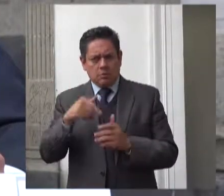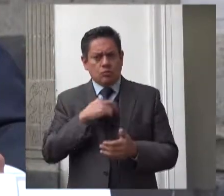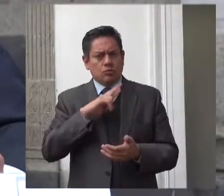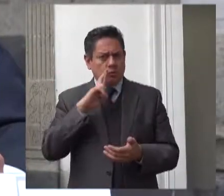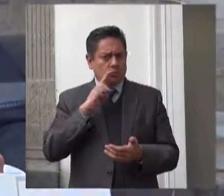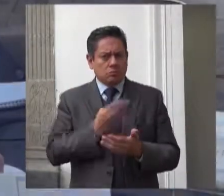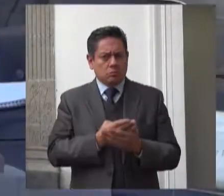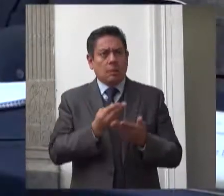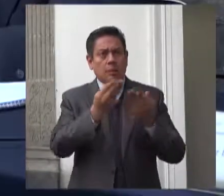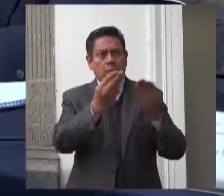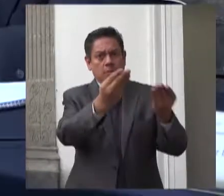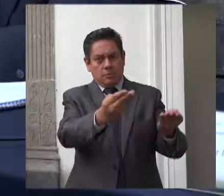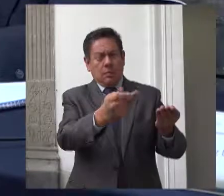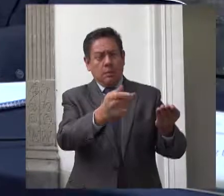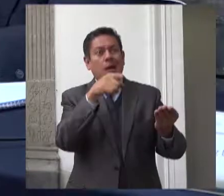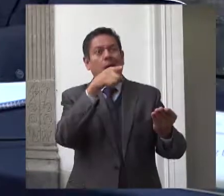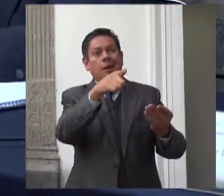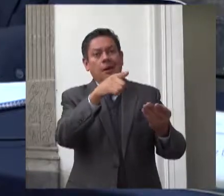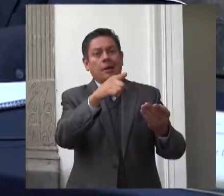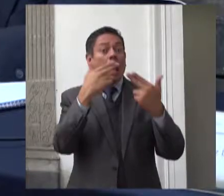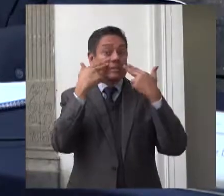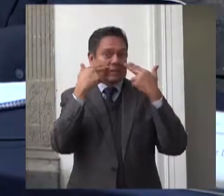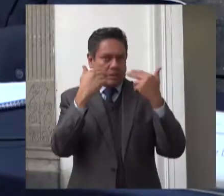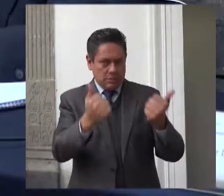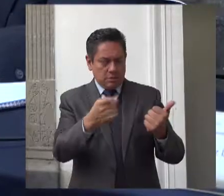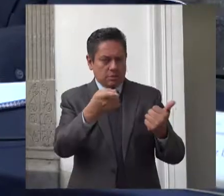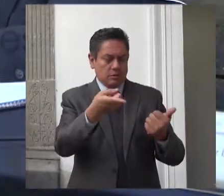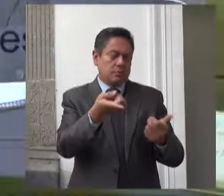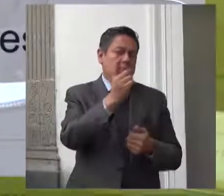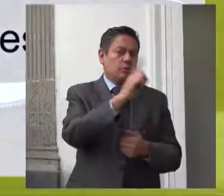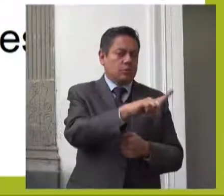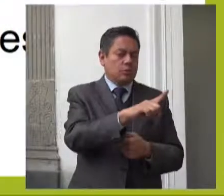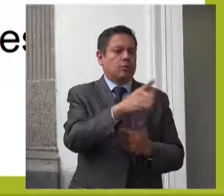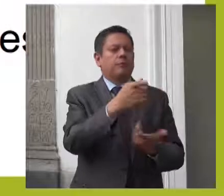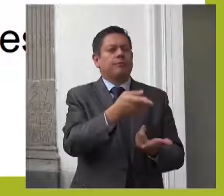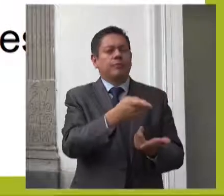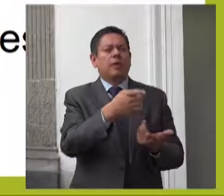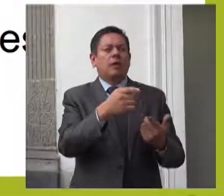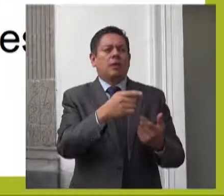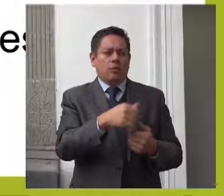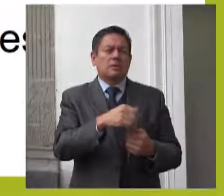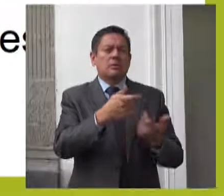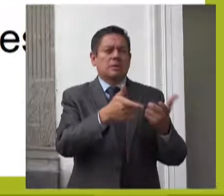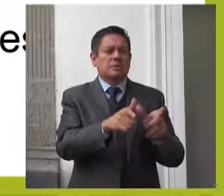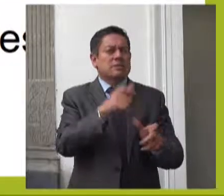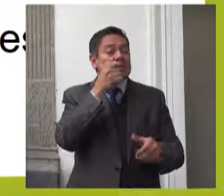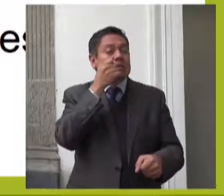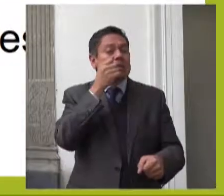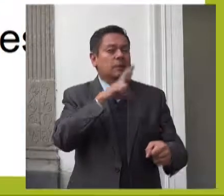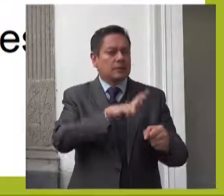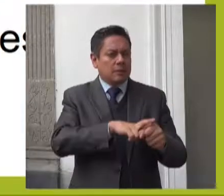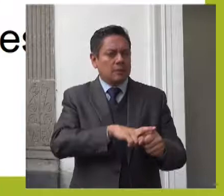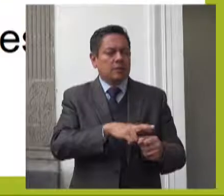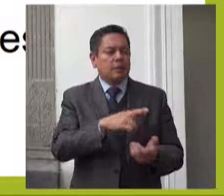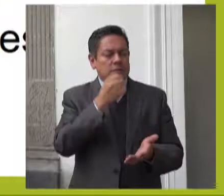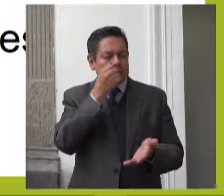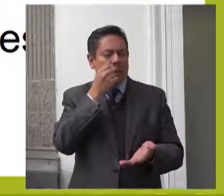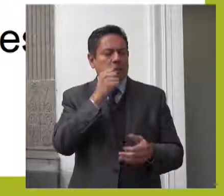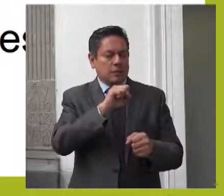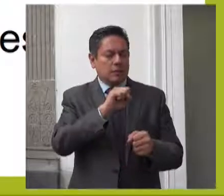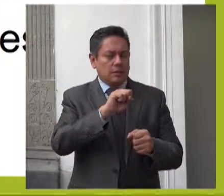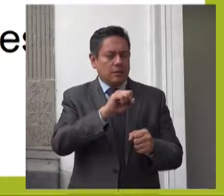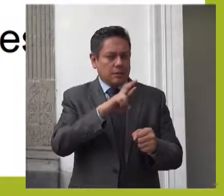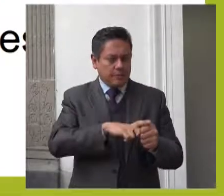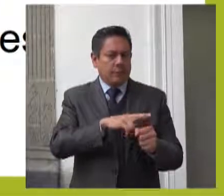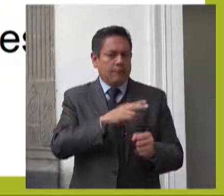Bienestar y de Hacienda y Crédito Público, de la Comisión Nacional de Mejora Regulatoria y del Sistema Nacional